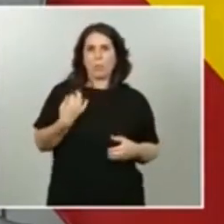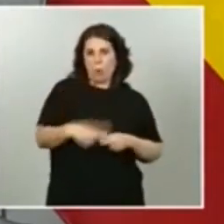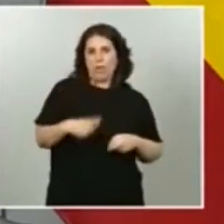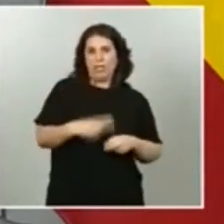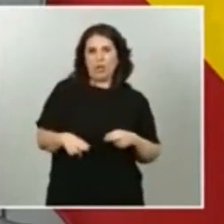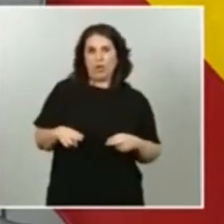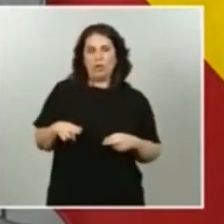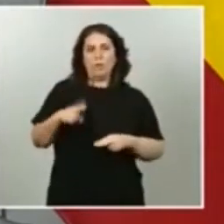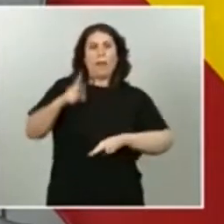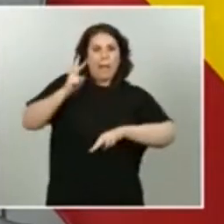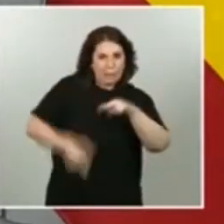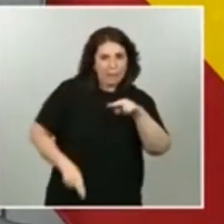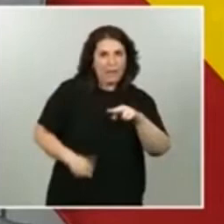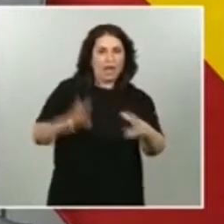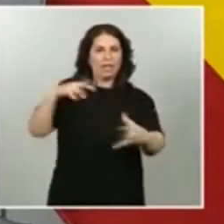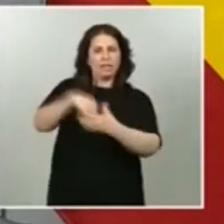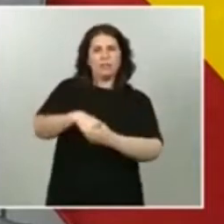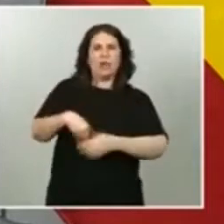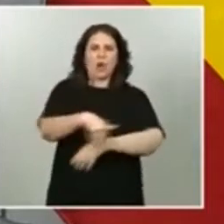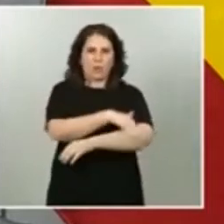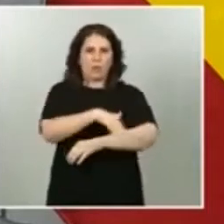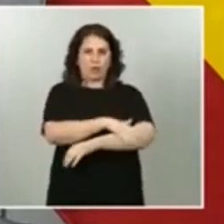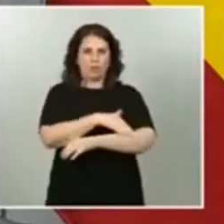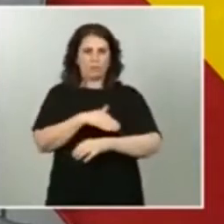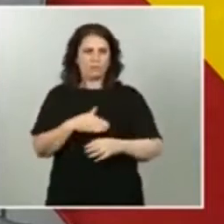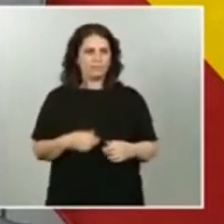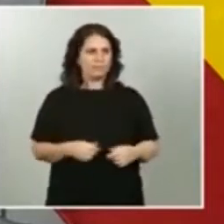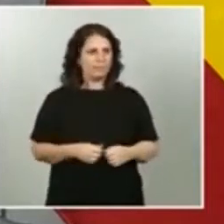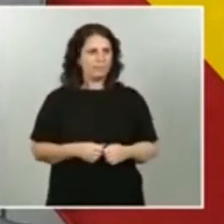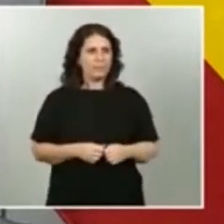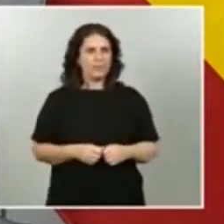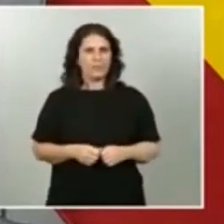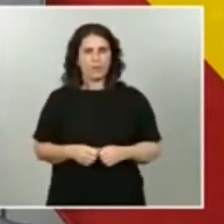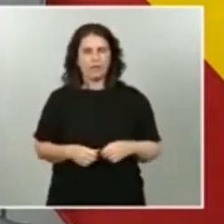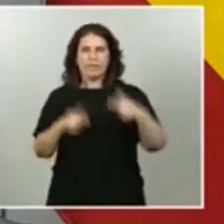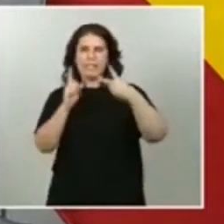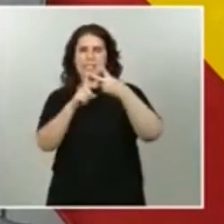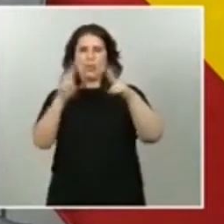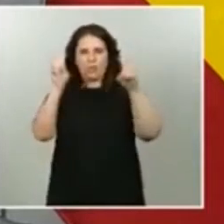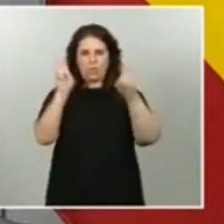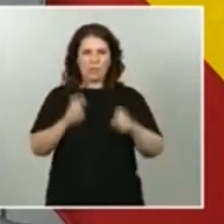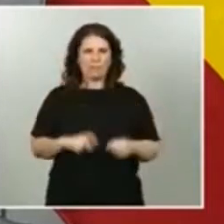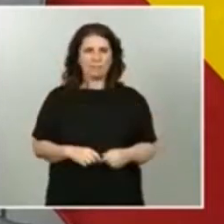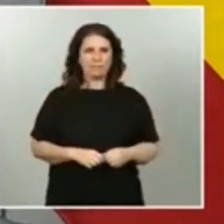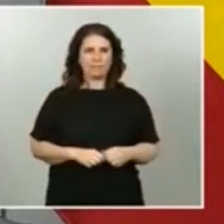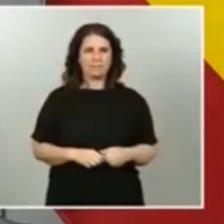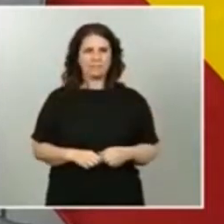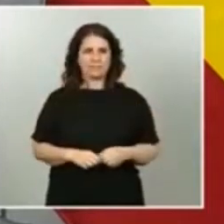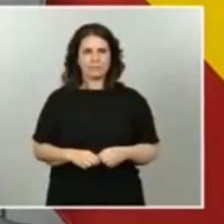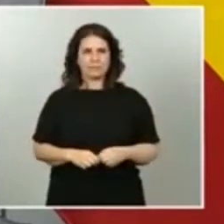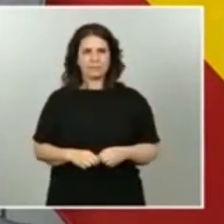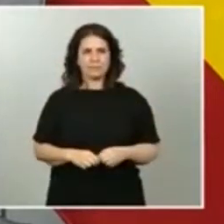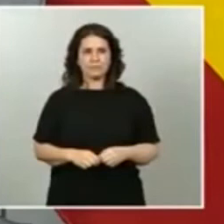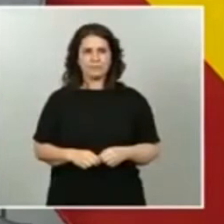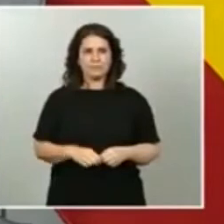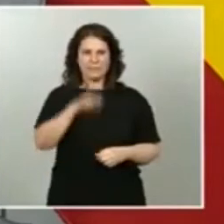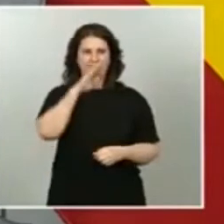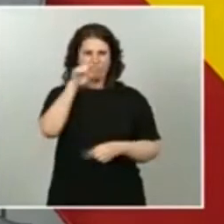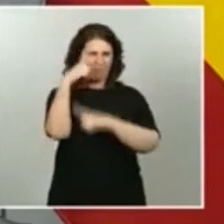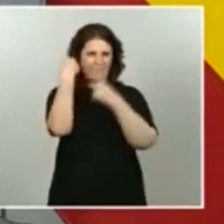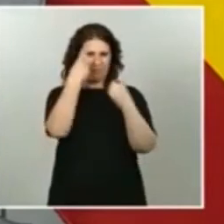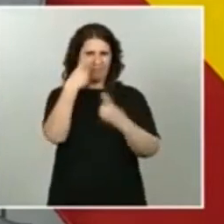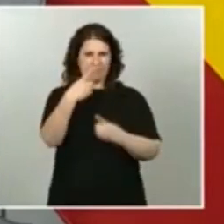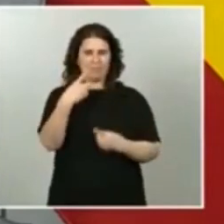el Gobierno. Con respecto a la segunda cuestión. Fíjese, yo creo que en una democracia